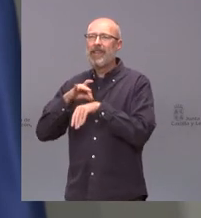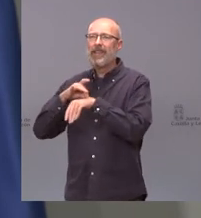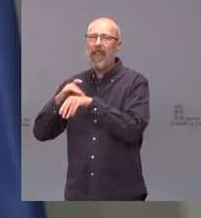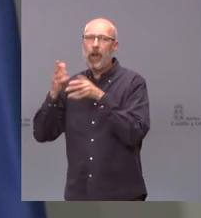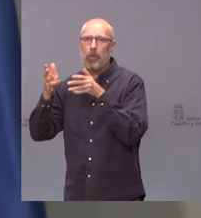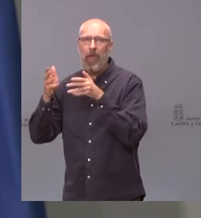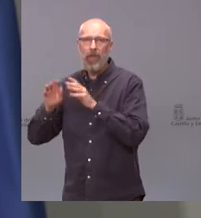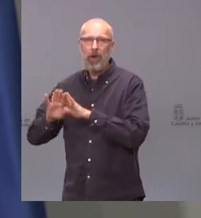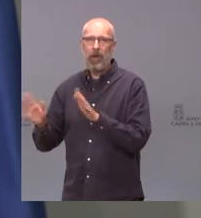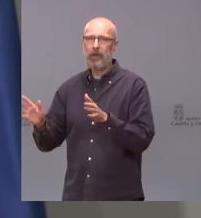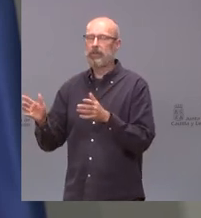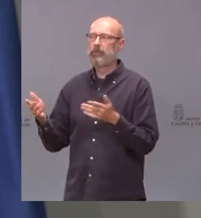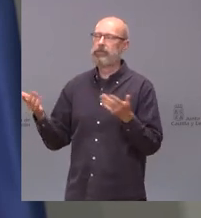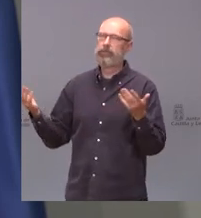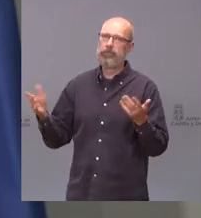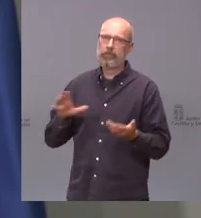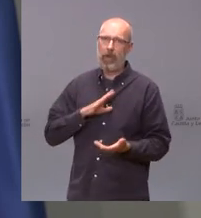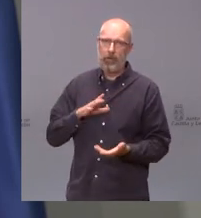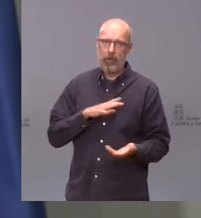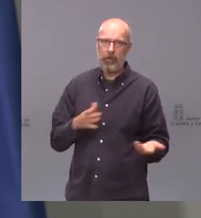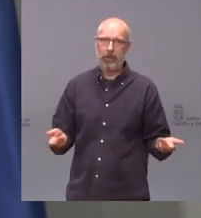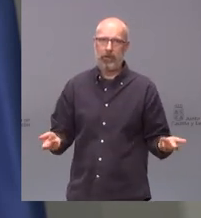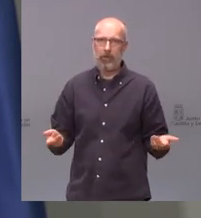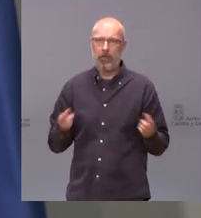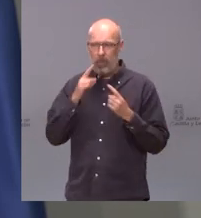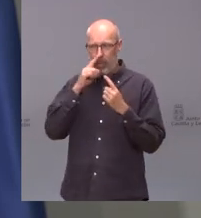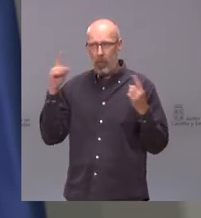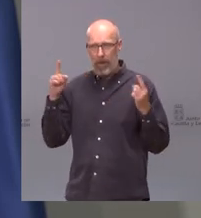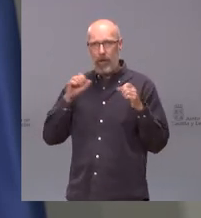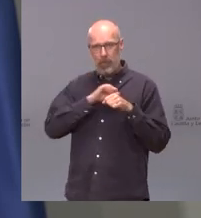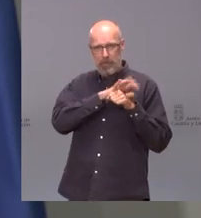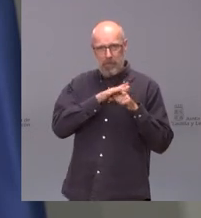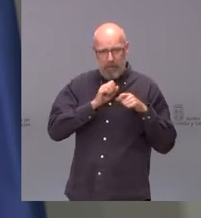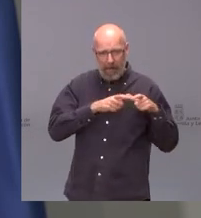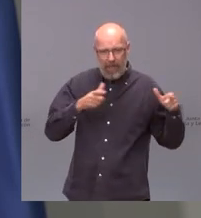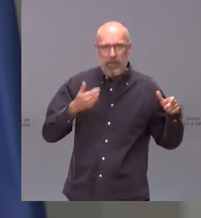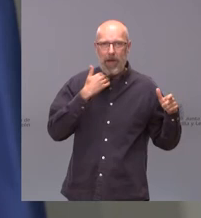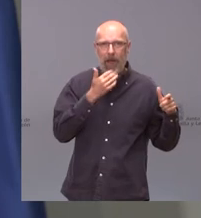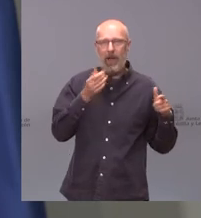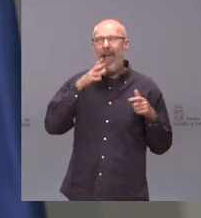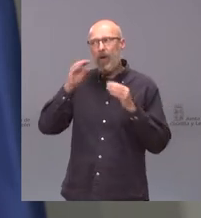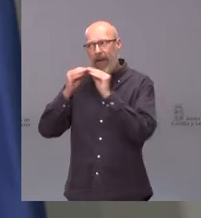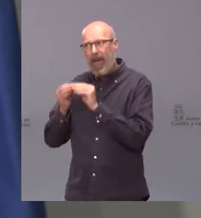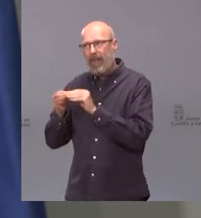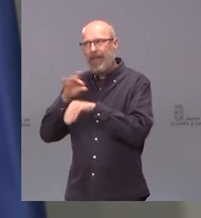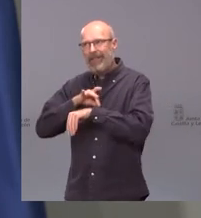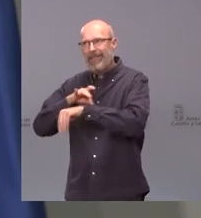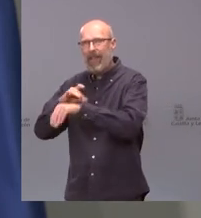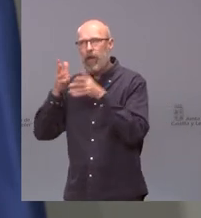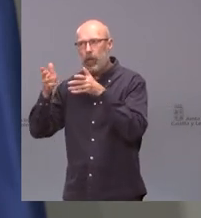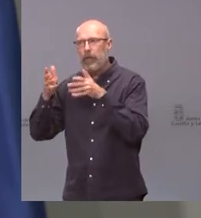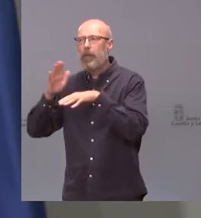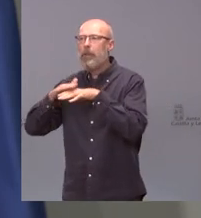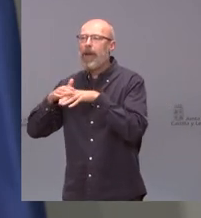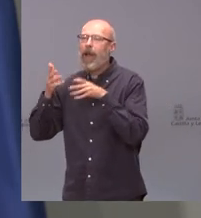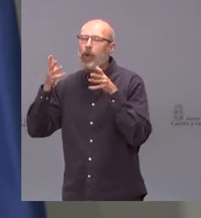alabado sea Jesucristo después de un año de pandemia está haciendo una guía de recomendaciones de lo que podemos hacer después